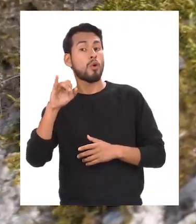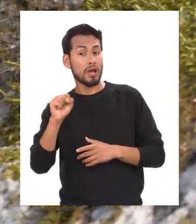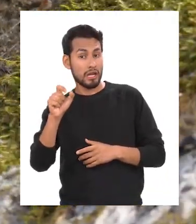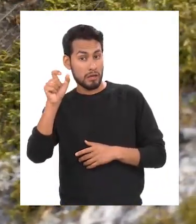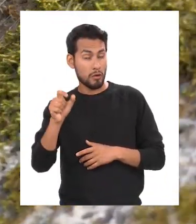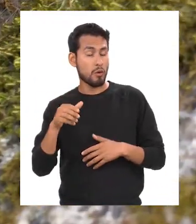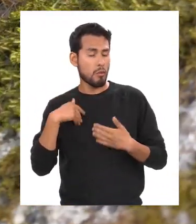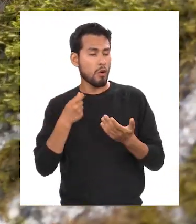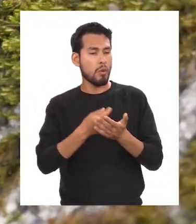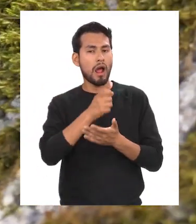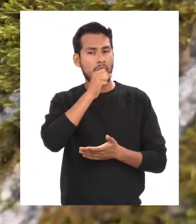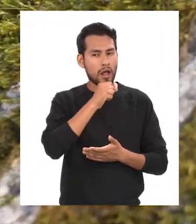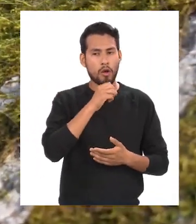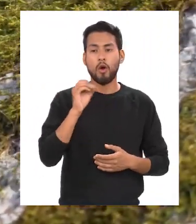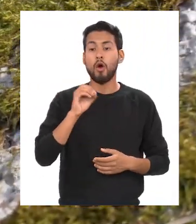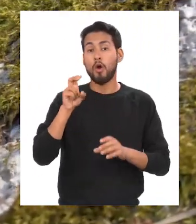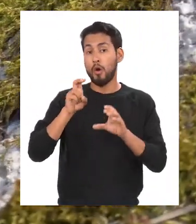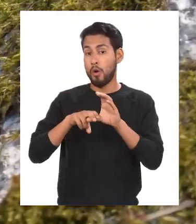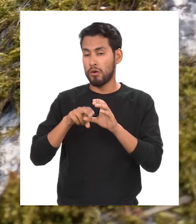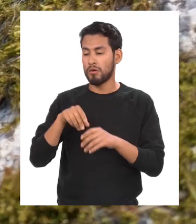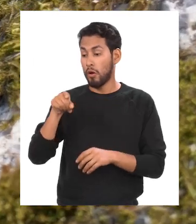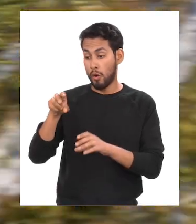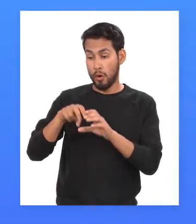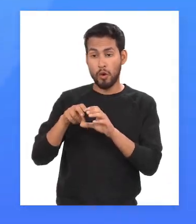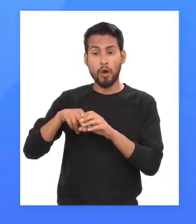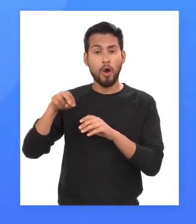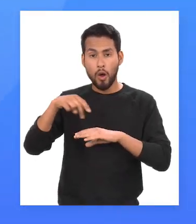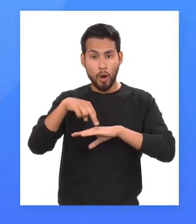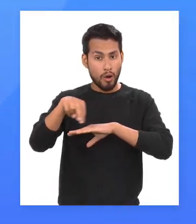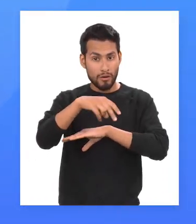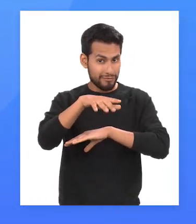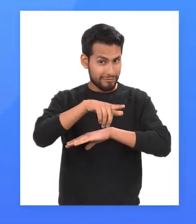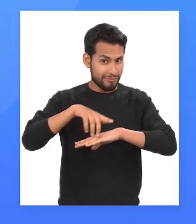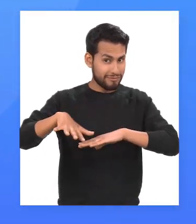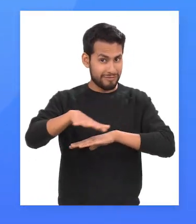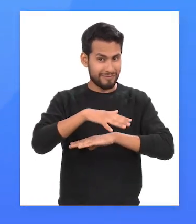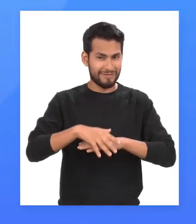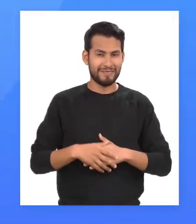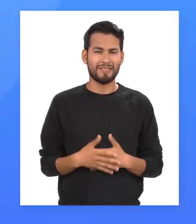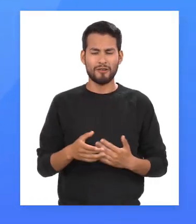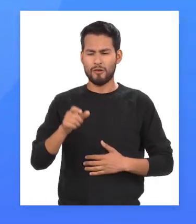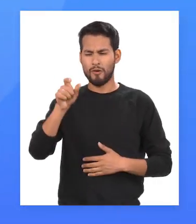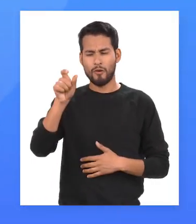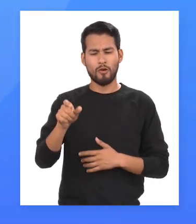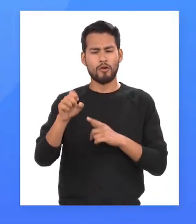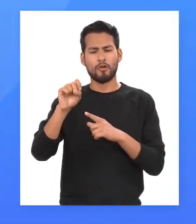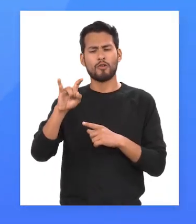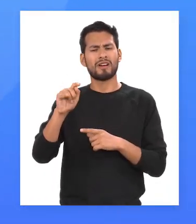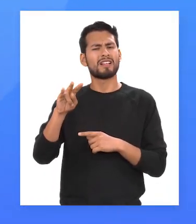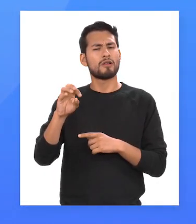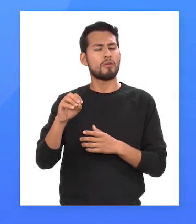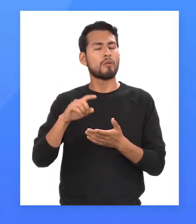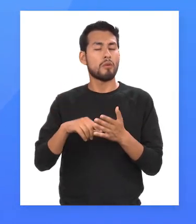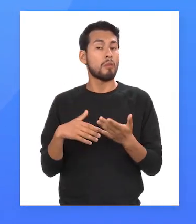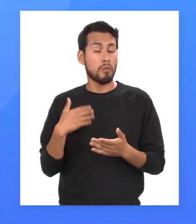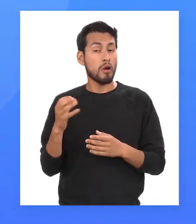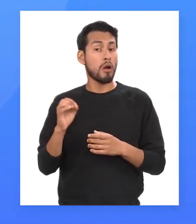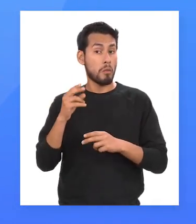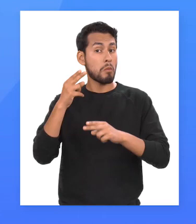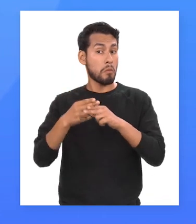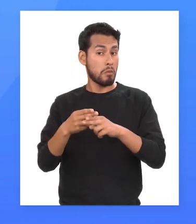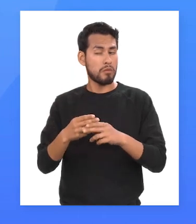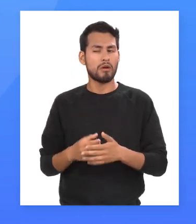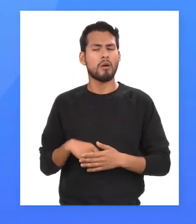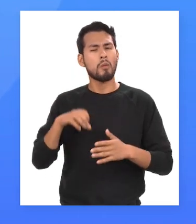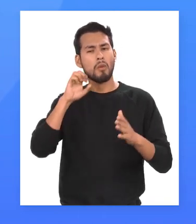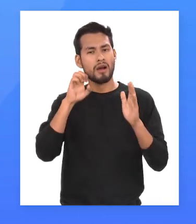común, como cuy en. El cuy corre en el patio. Dijimos que el núcleo del sujeto suele ser un sustantivo. Porque un pronombre también puede serlo.